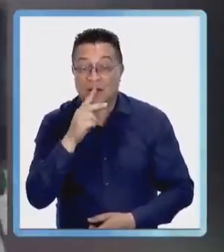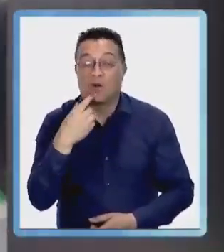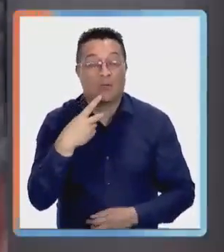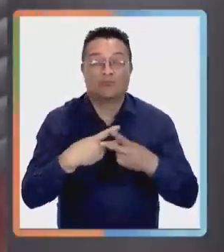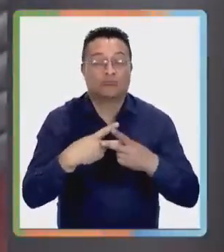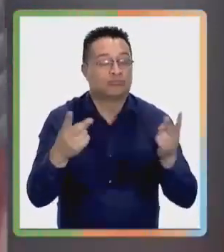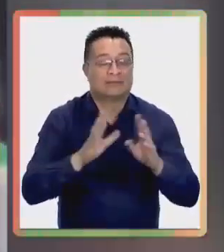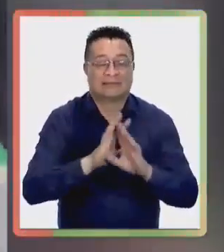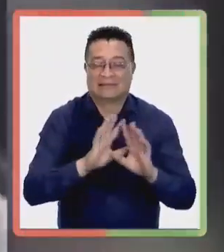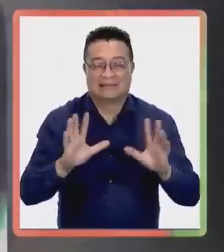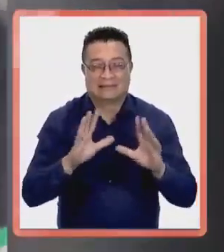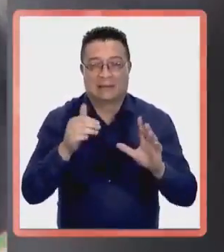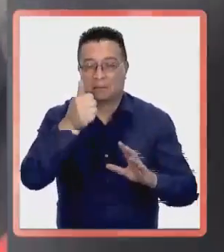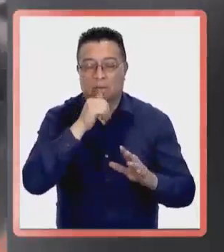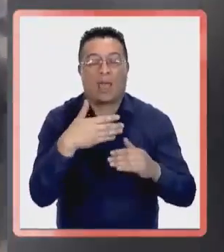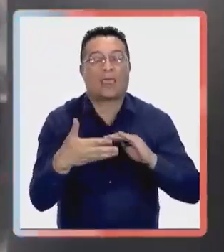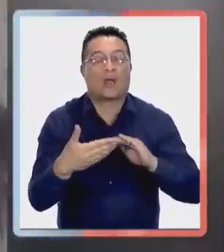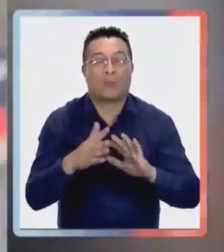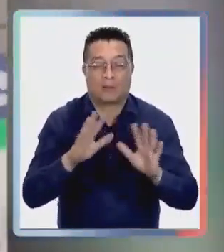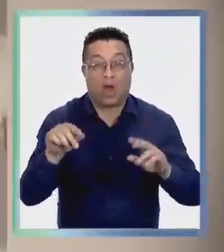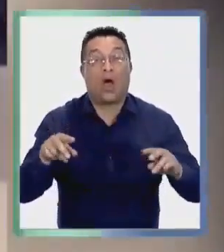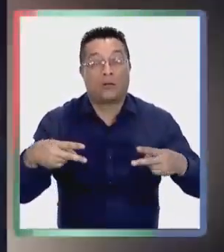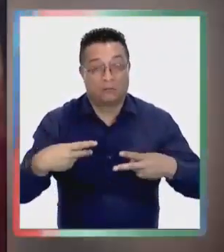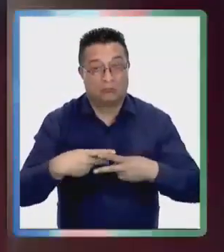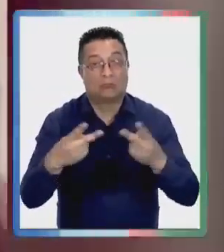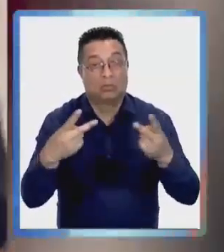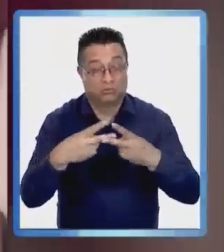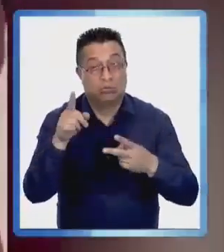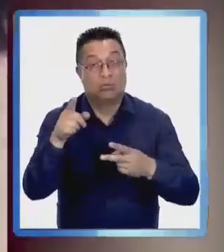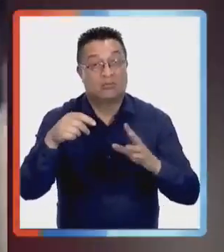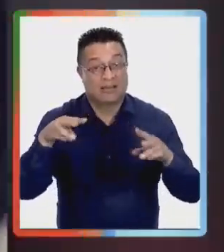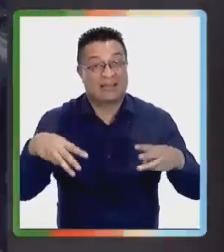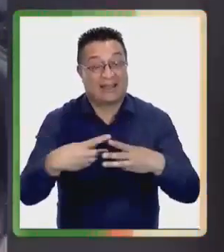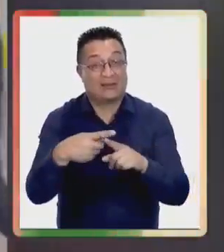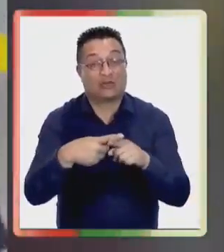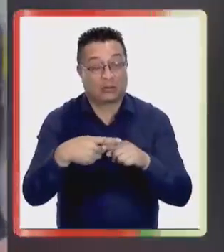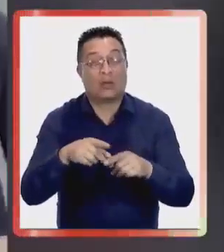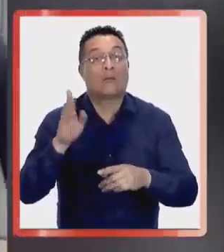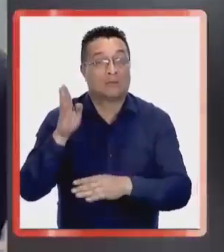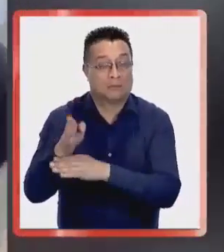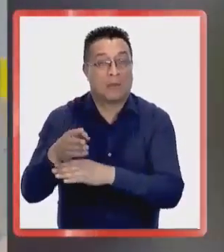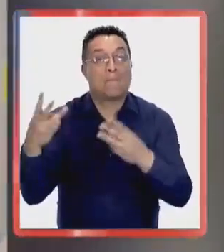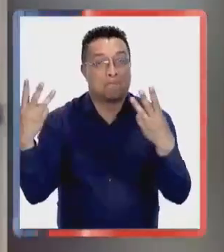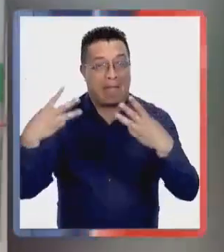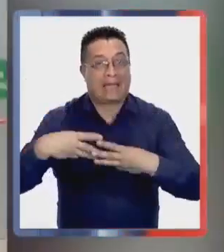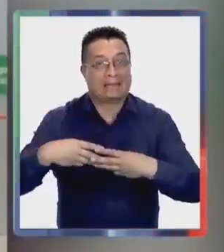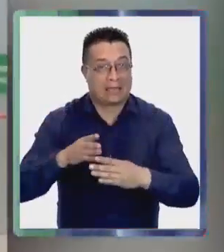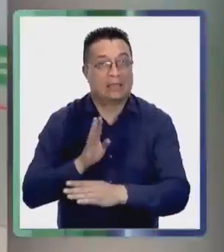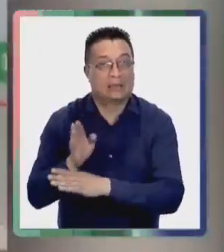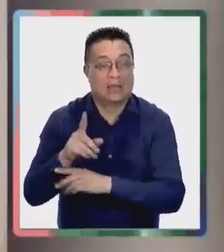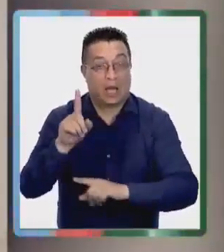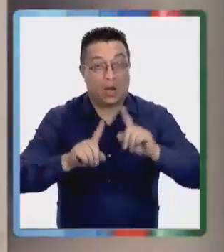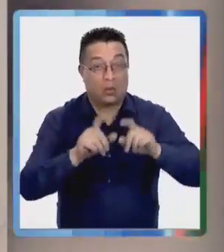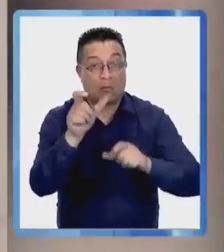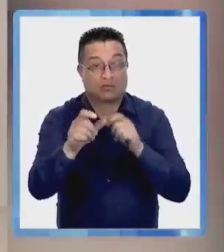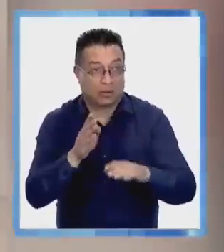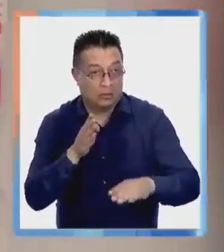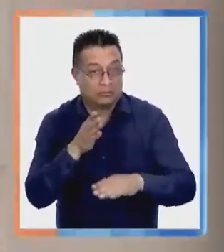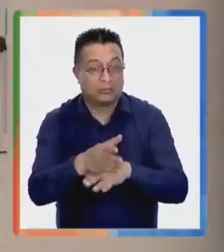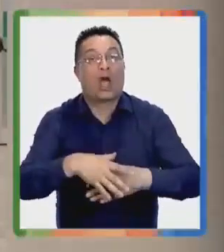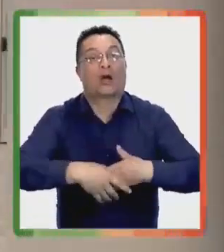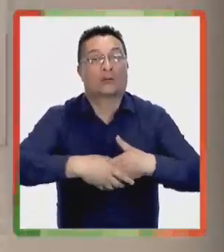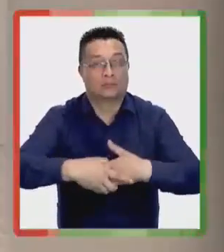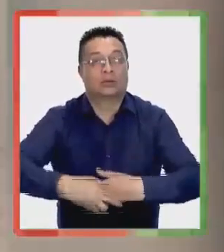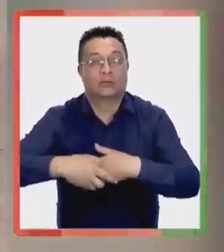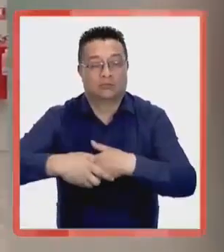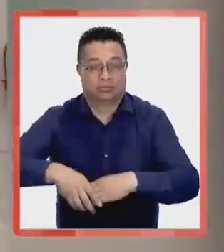disculpas. Y ahora circulan por las redes sociales videos del actor norteamericano en la región de Magallanes. Algunas personas se han acercado a